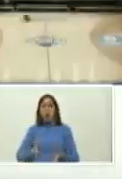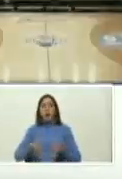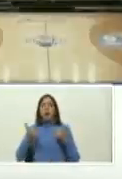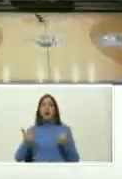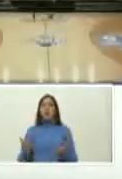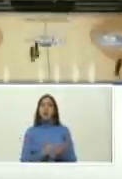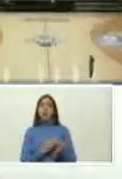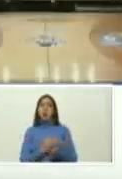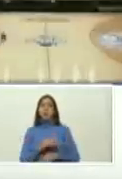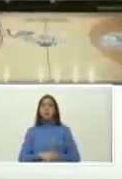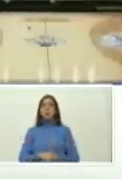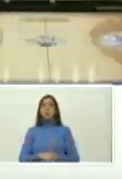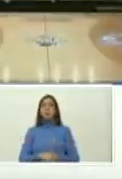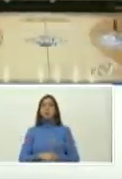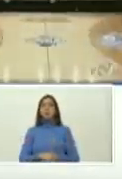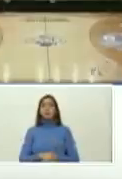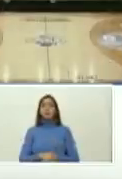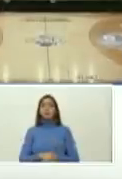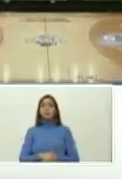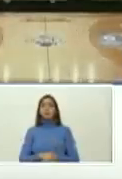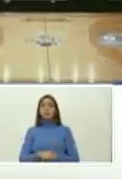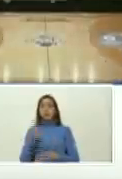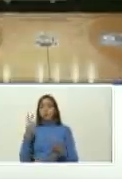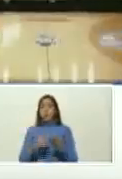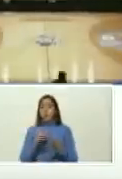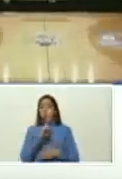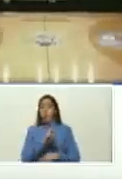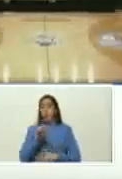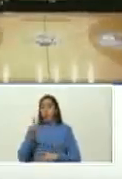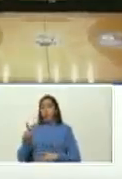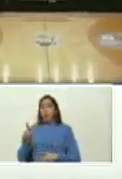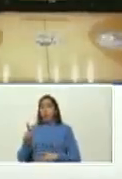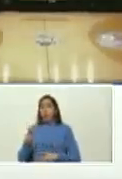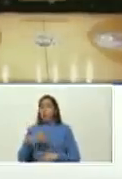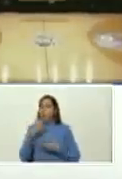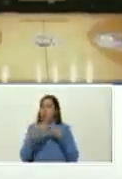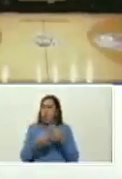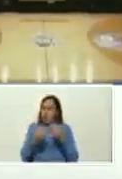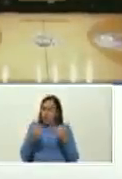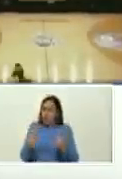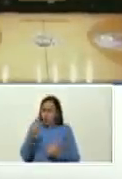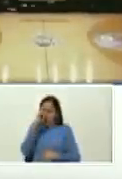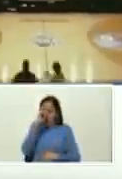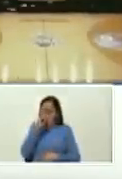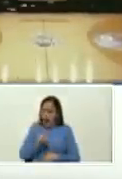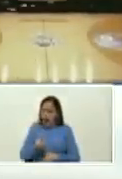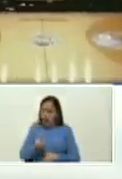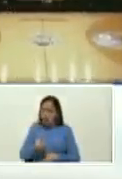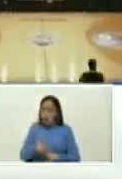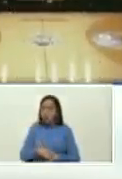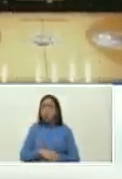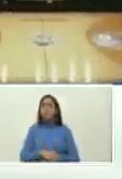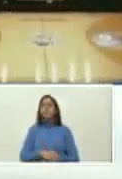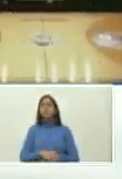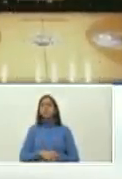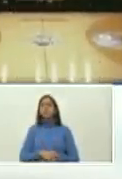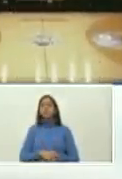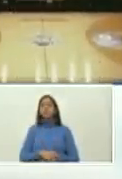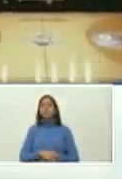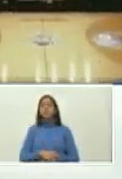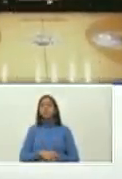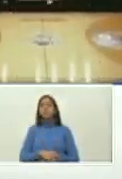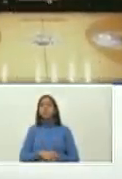así es presidente 2021 ha sido hasta ahora y decimos hasta ahora porque no nos vamos a conformar